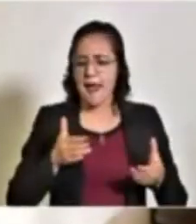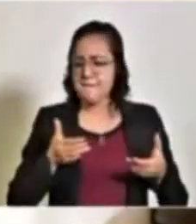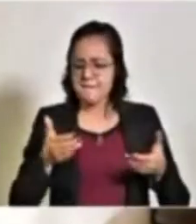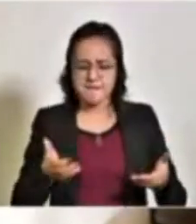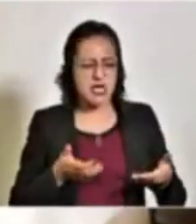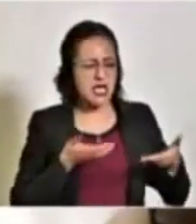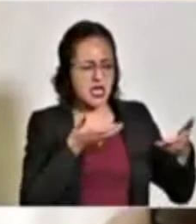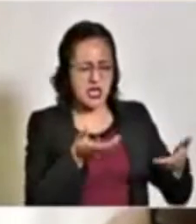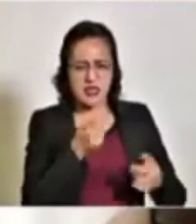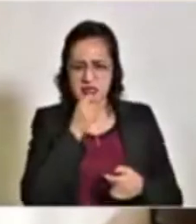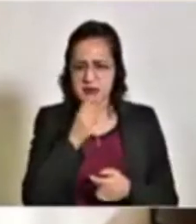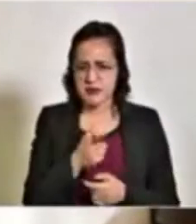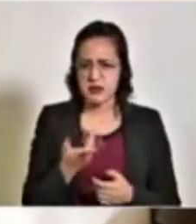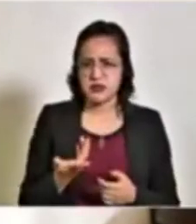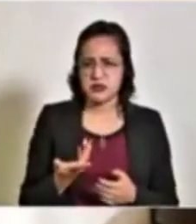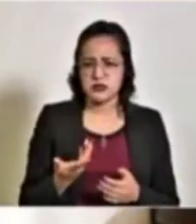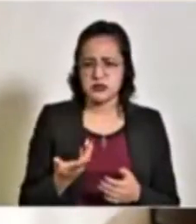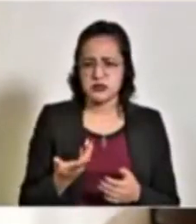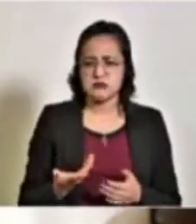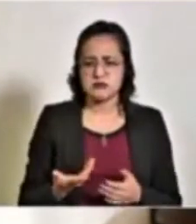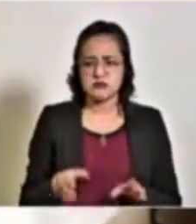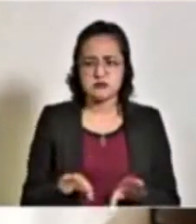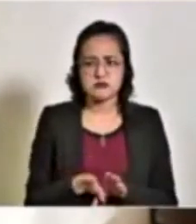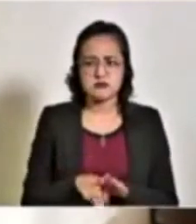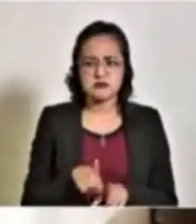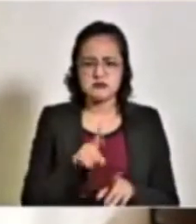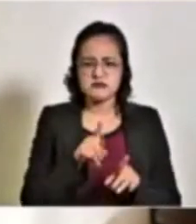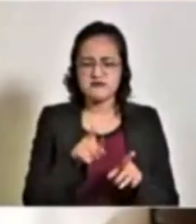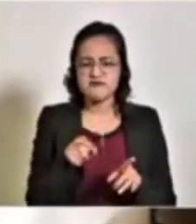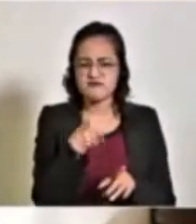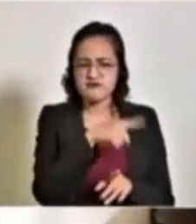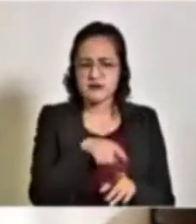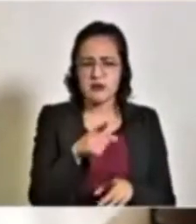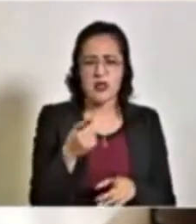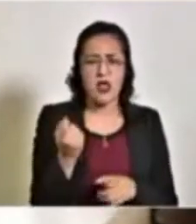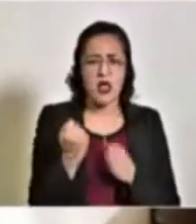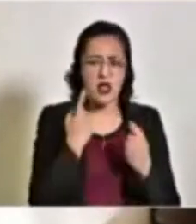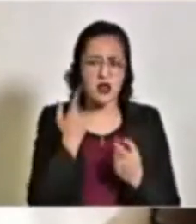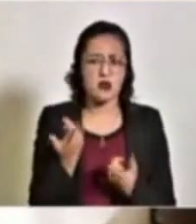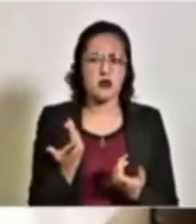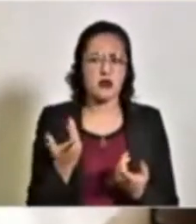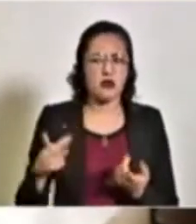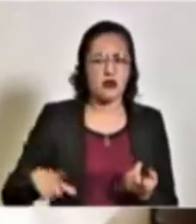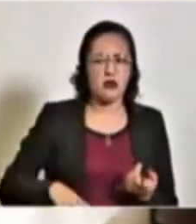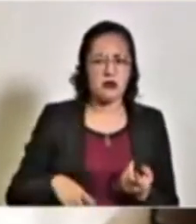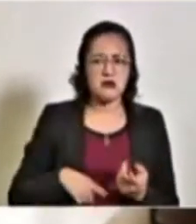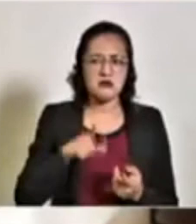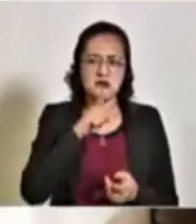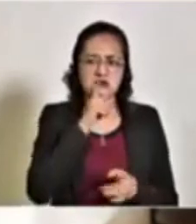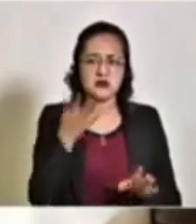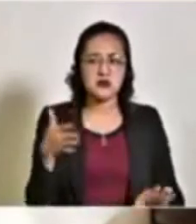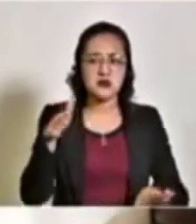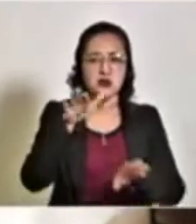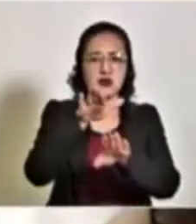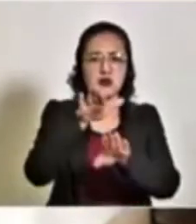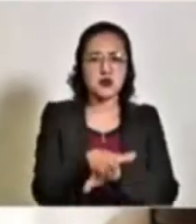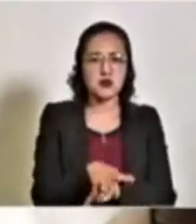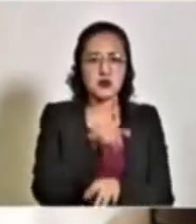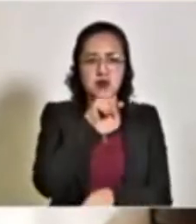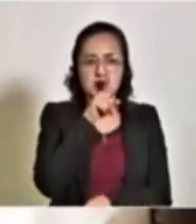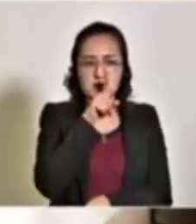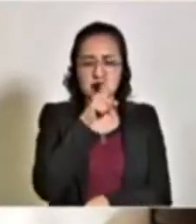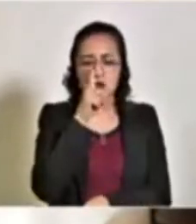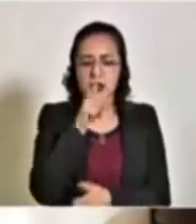son las formas como muchos gobiernos han encubierto verdaderos desfalcos.